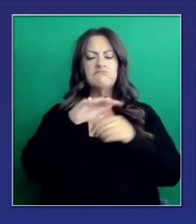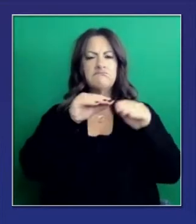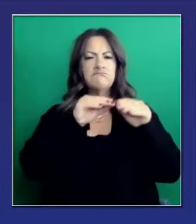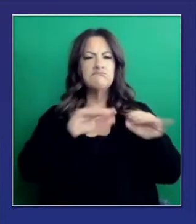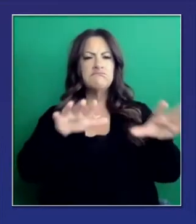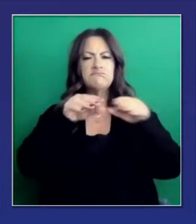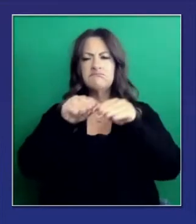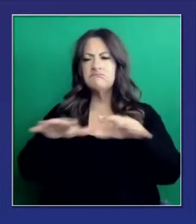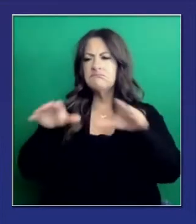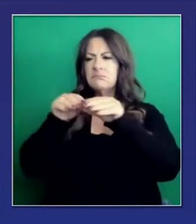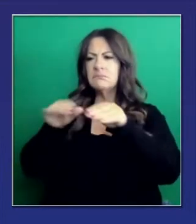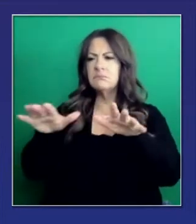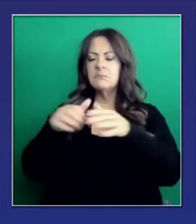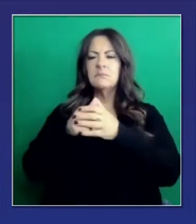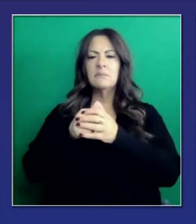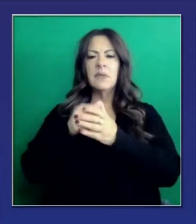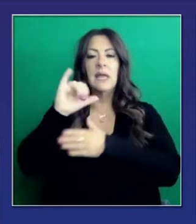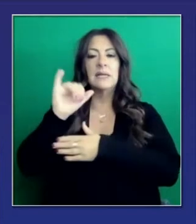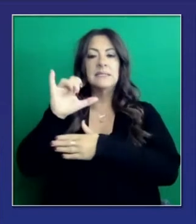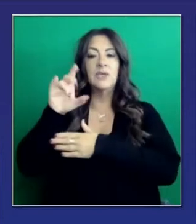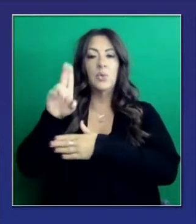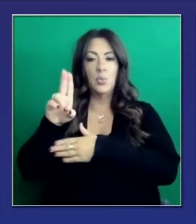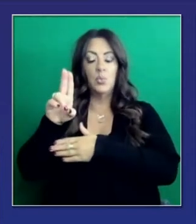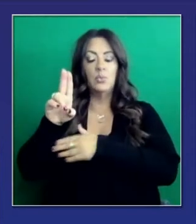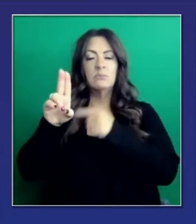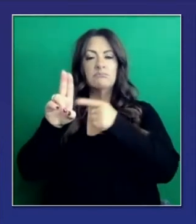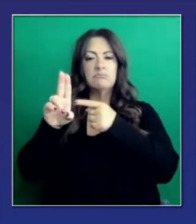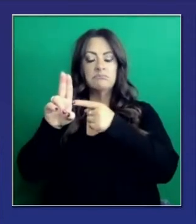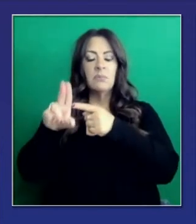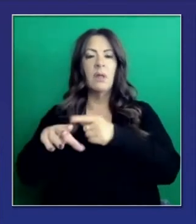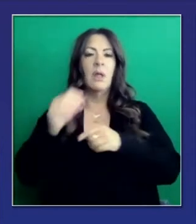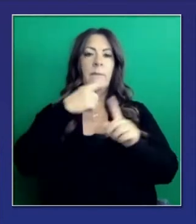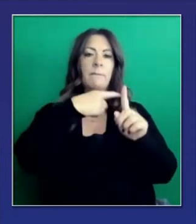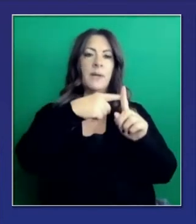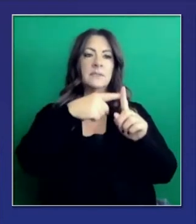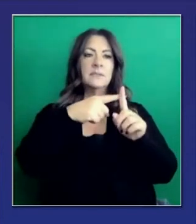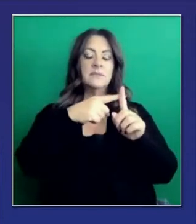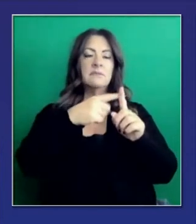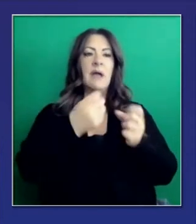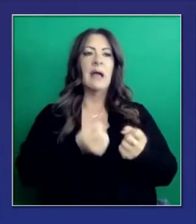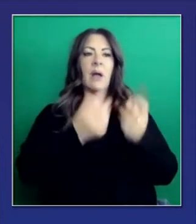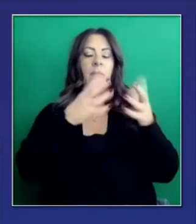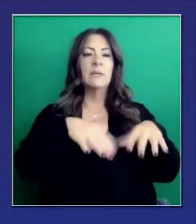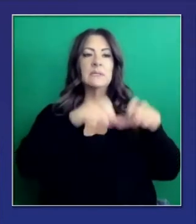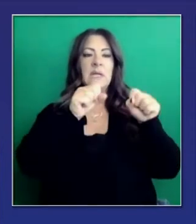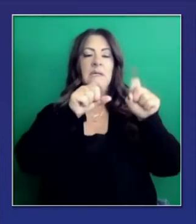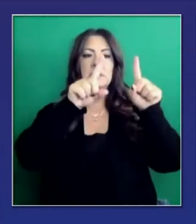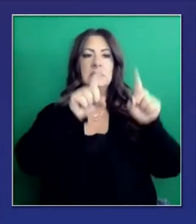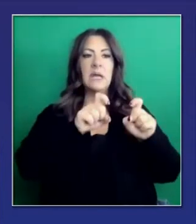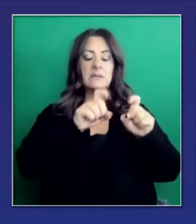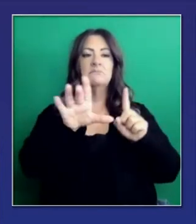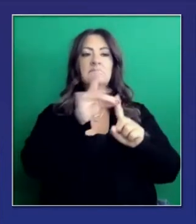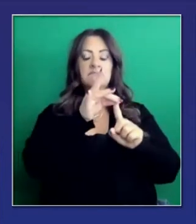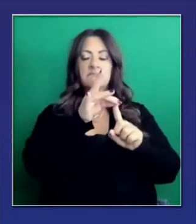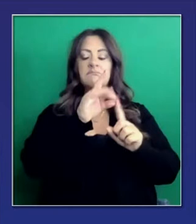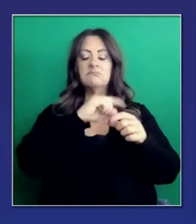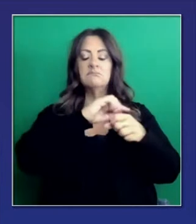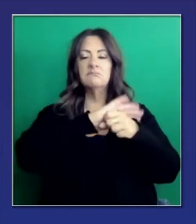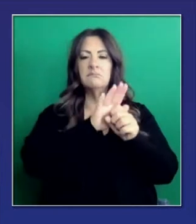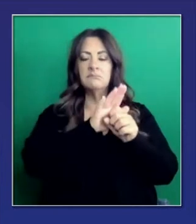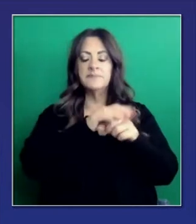transmisión en la comunidad. Entonces, son indicadores cuántas tasas positivas, cuánto se esparce en la comunidad. Eso es